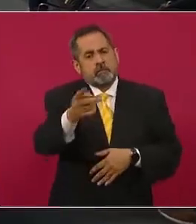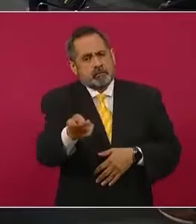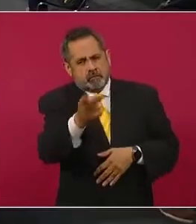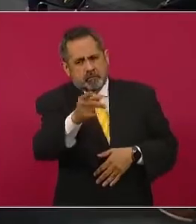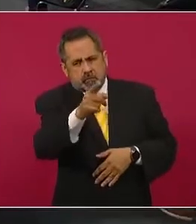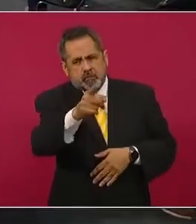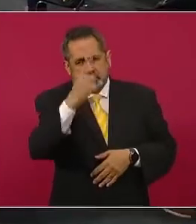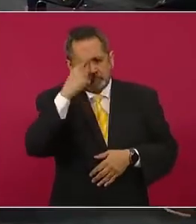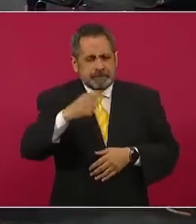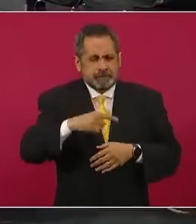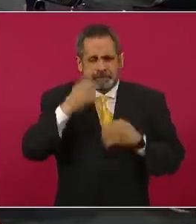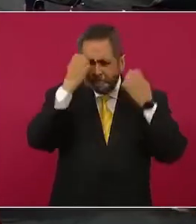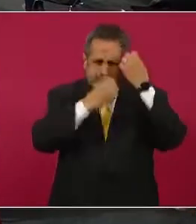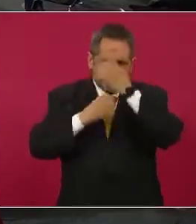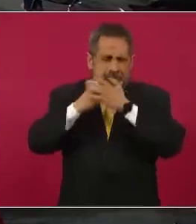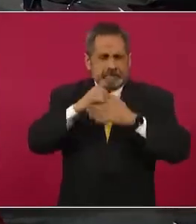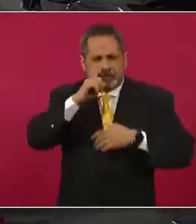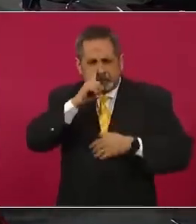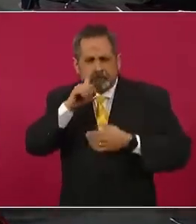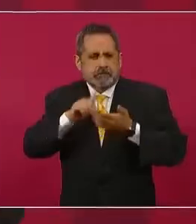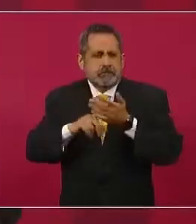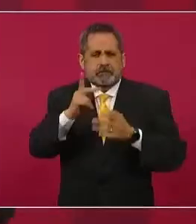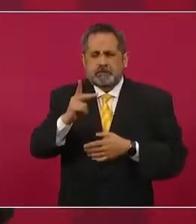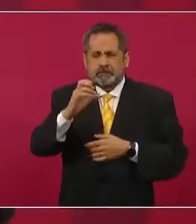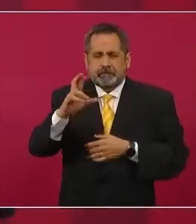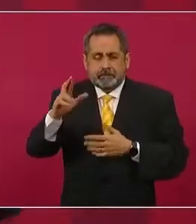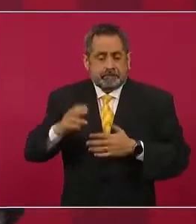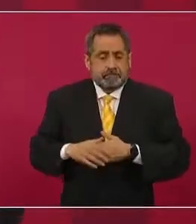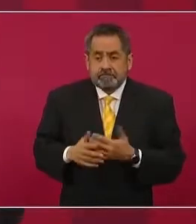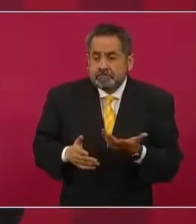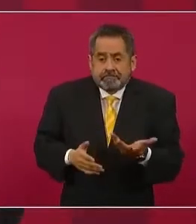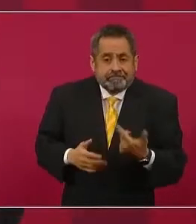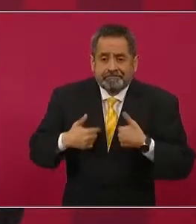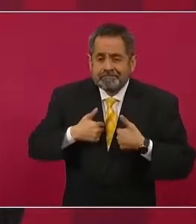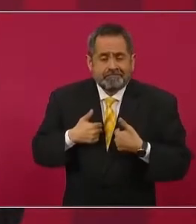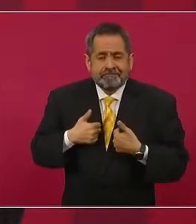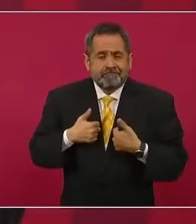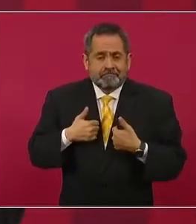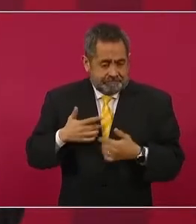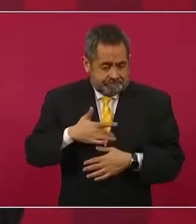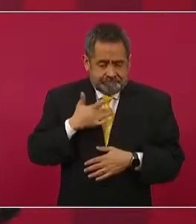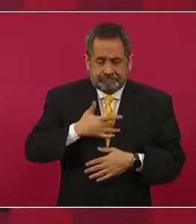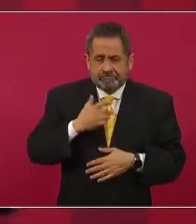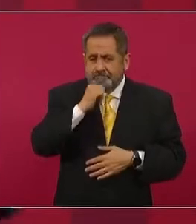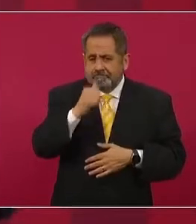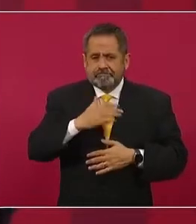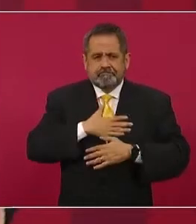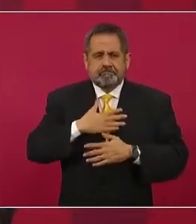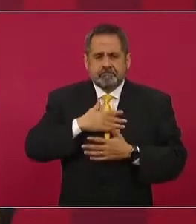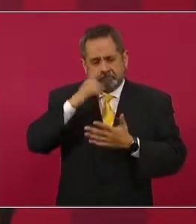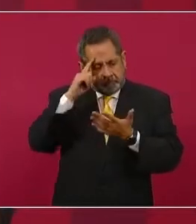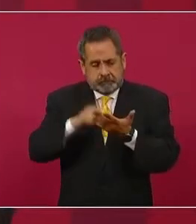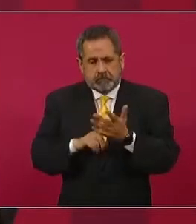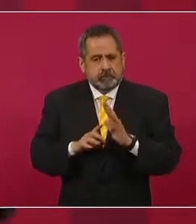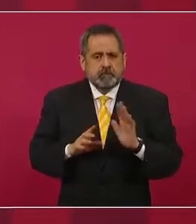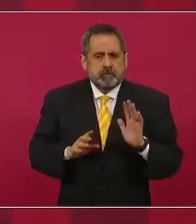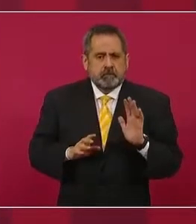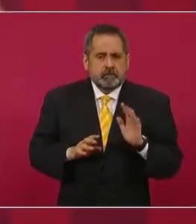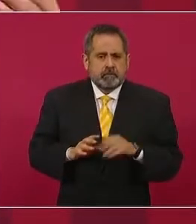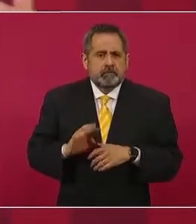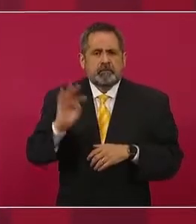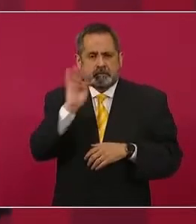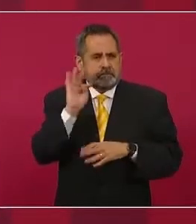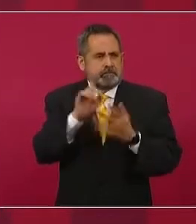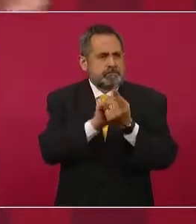prueba de antígeno o PCR en los siguientes días? Pues no tengo yo ningún síntoma, creo que pude